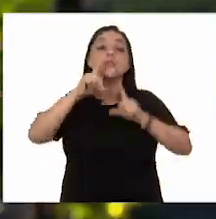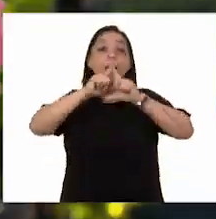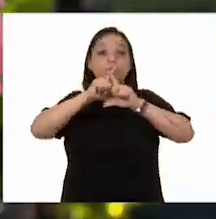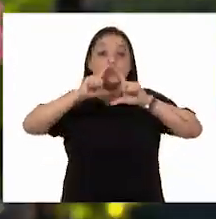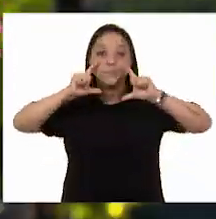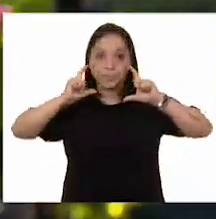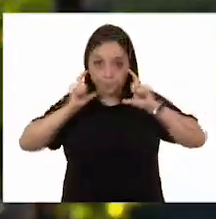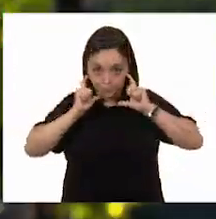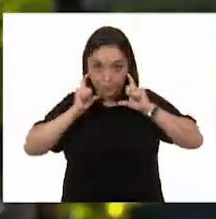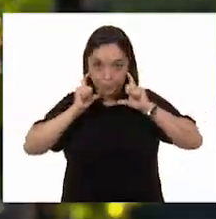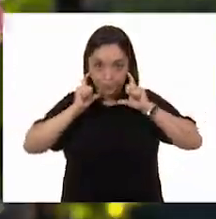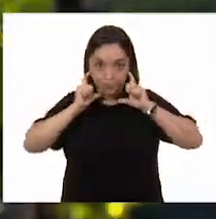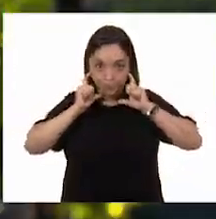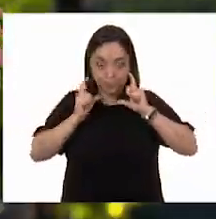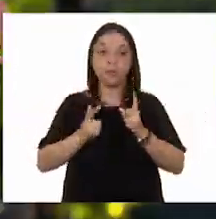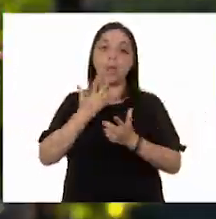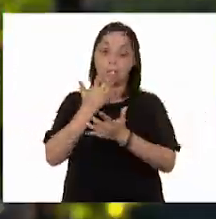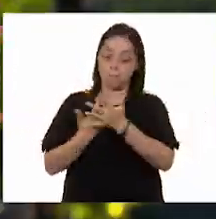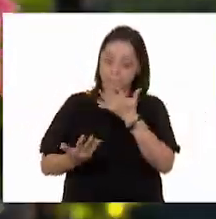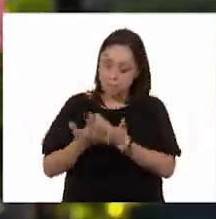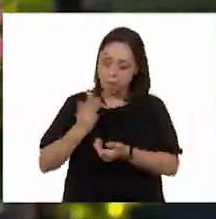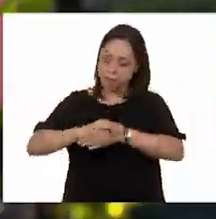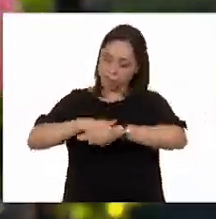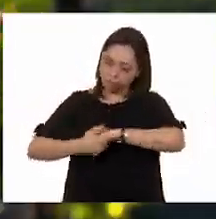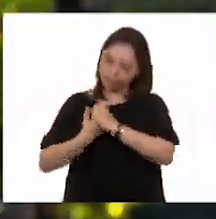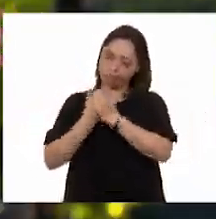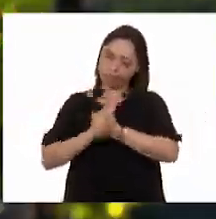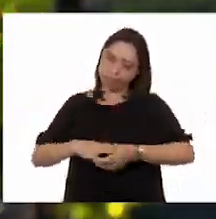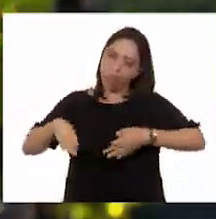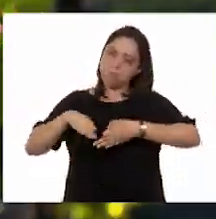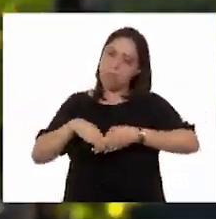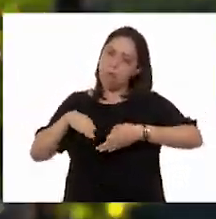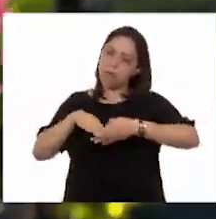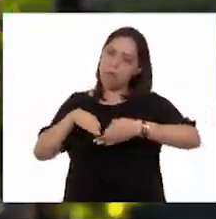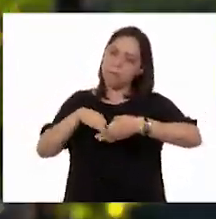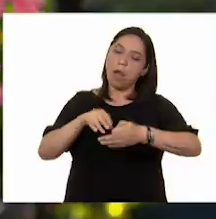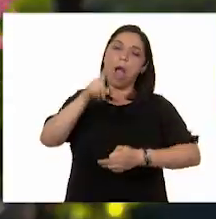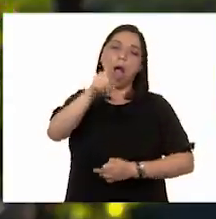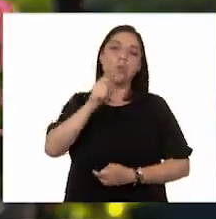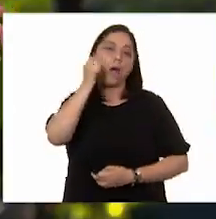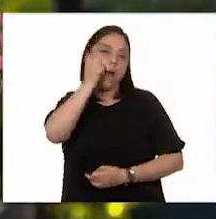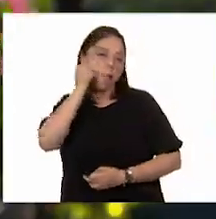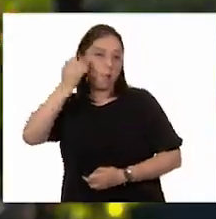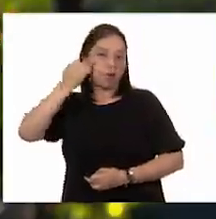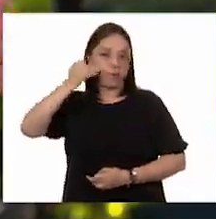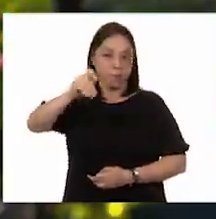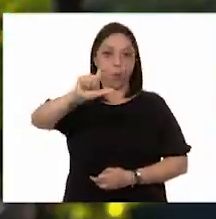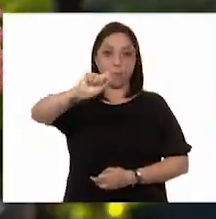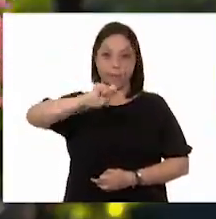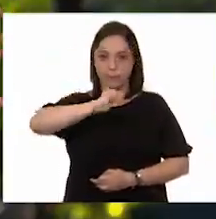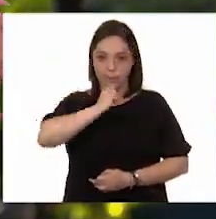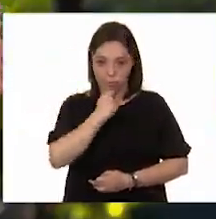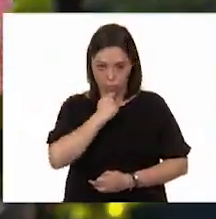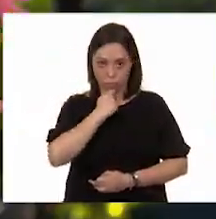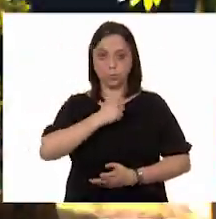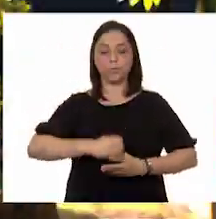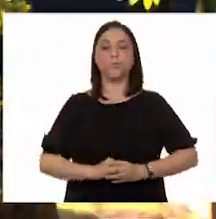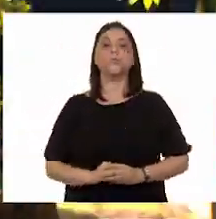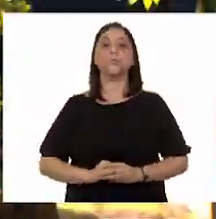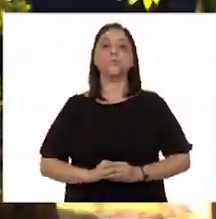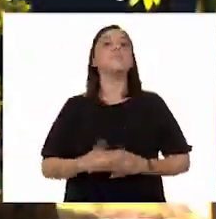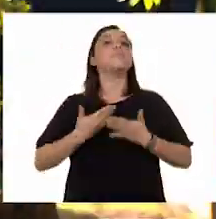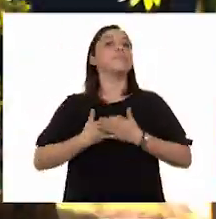el cubrebocas. Lava tus manos frecuentemente con agua y con jabón por lo menos durante 20 segundos.